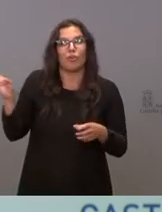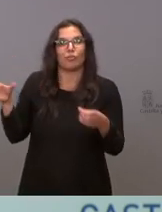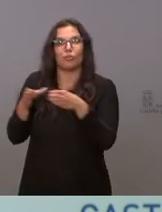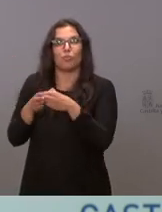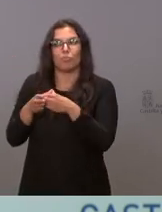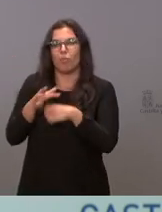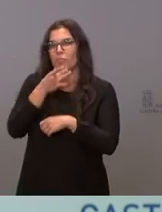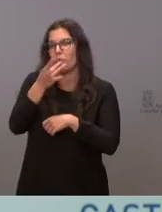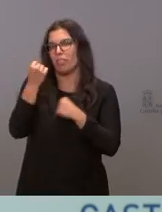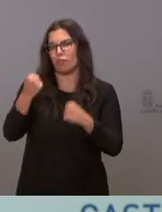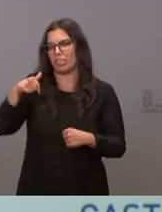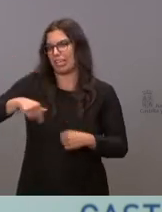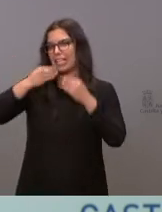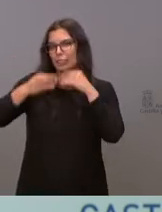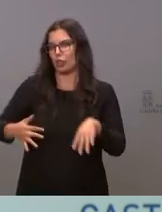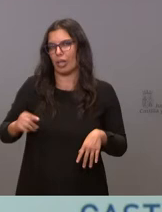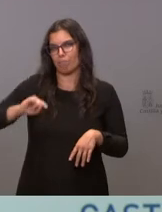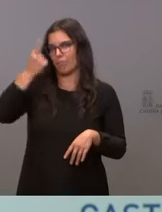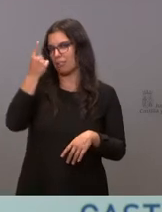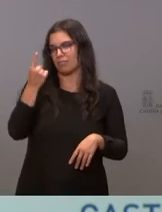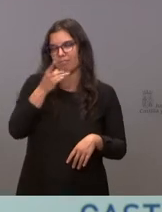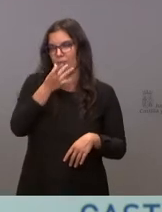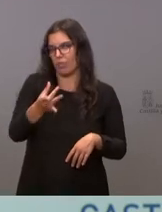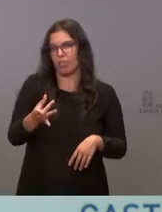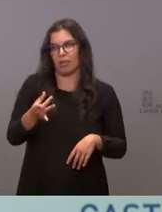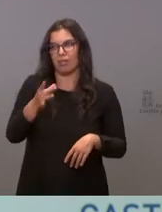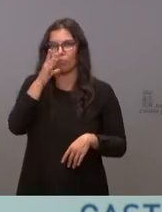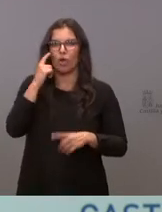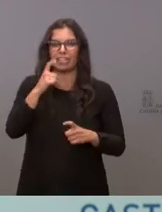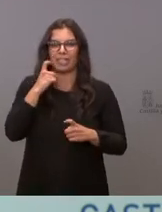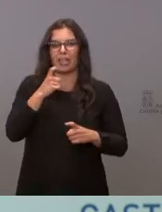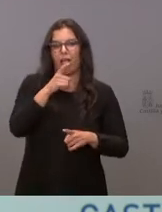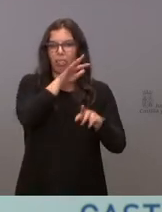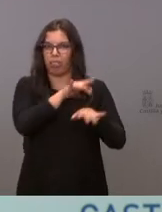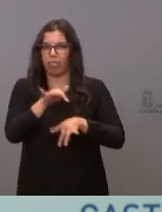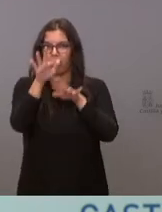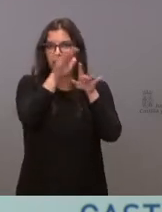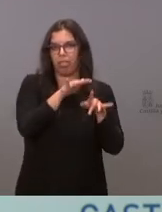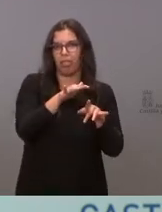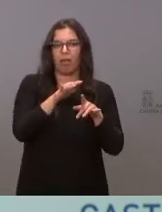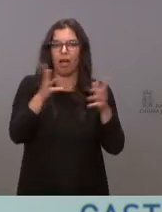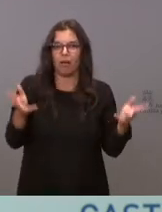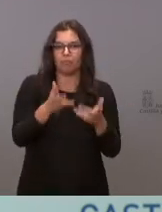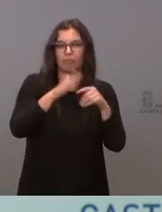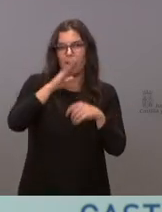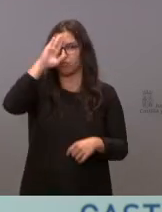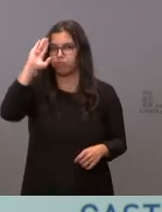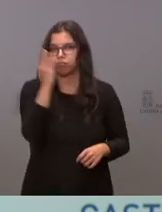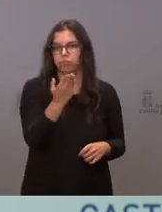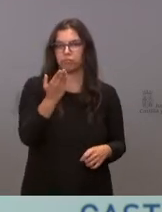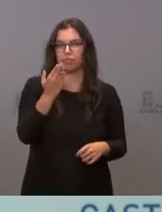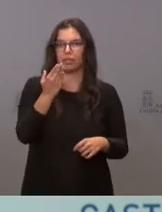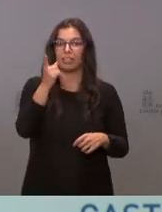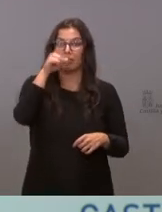política de esta comunidad de compra de voluntades, de alentar el transfugismo, de aplaudir